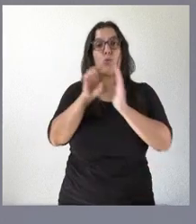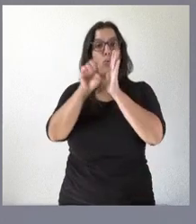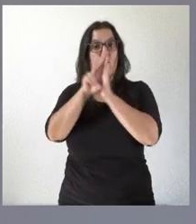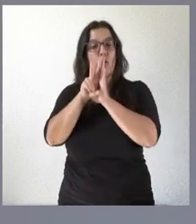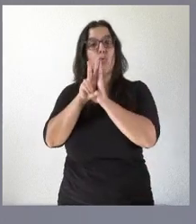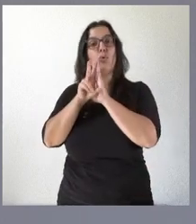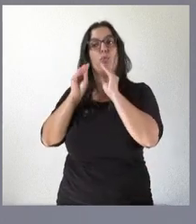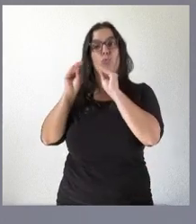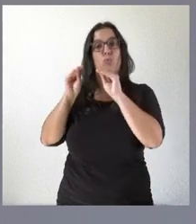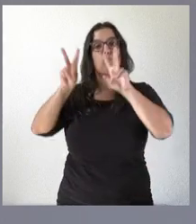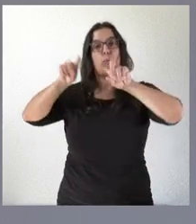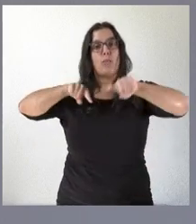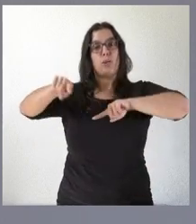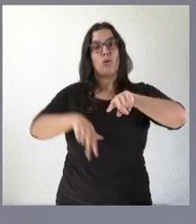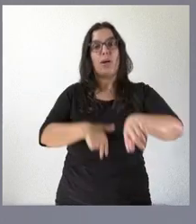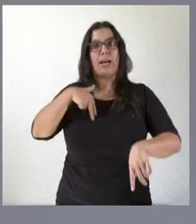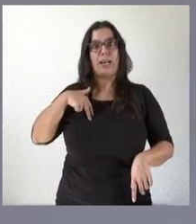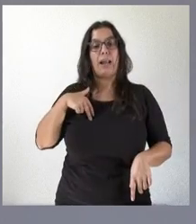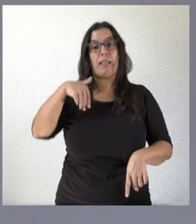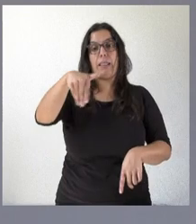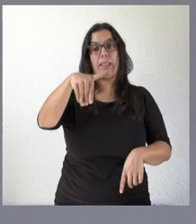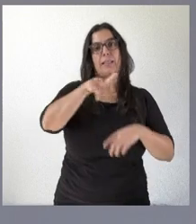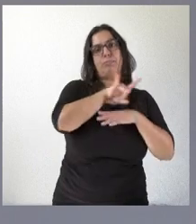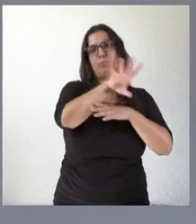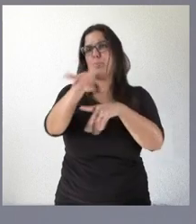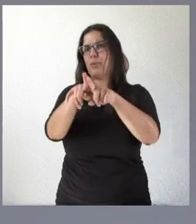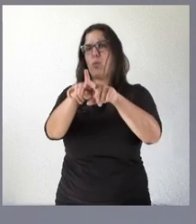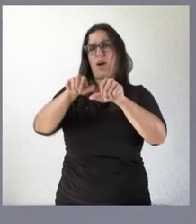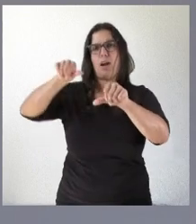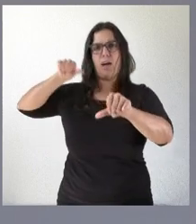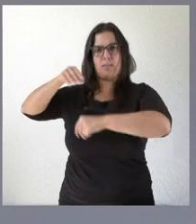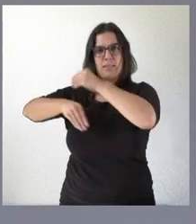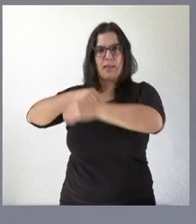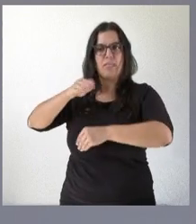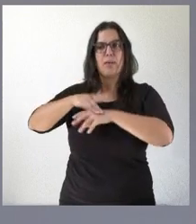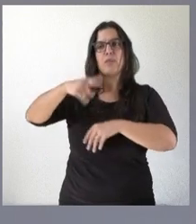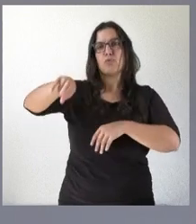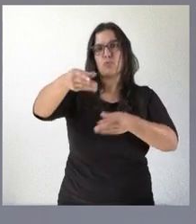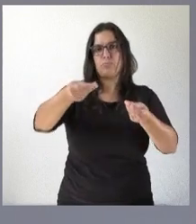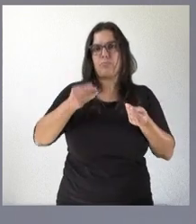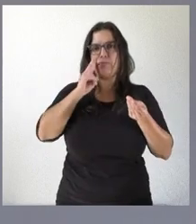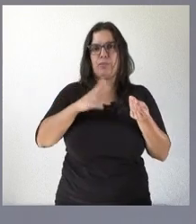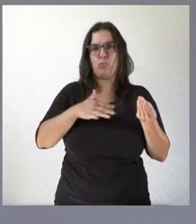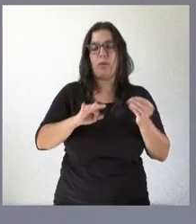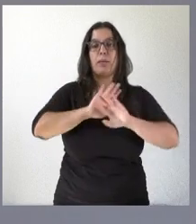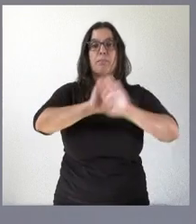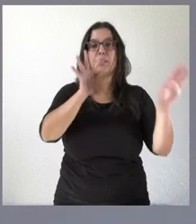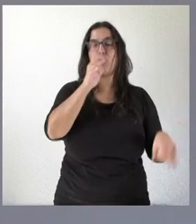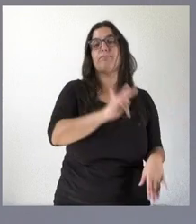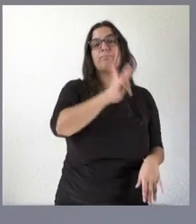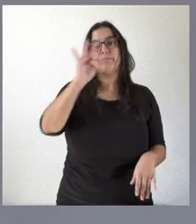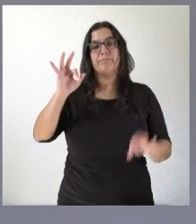del nuevo director general le será remitida, como en otras ocasiones, para que puedan disponer de la misma. Y, sin más, te doy la palabra